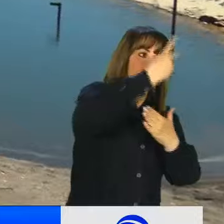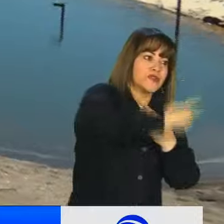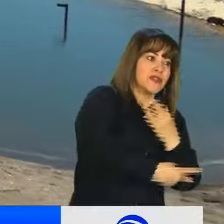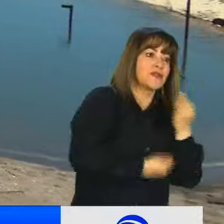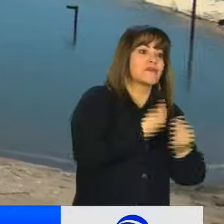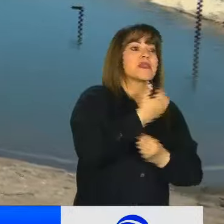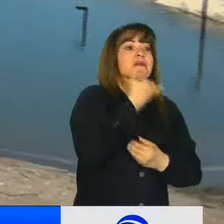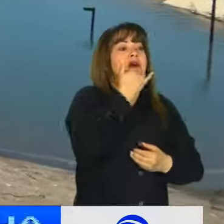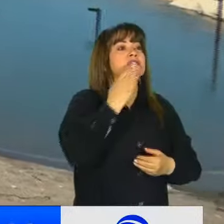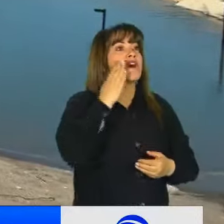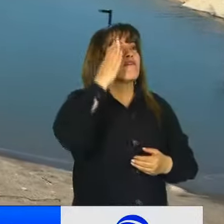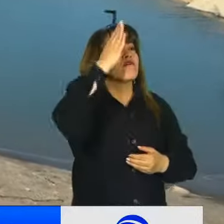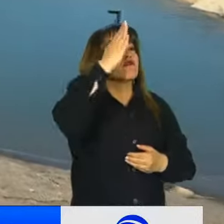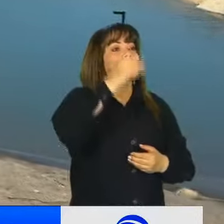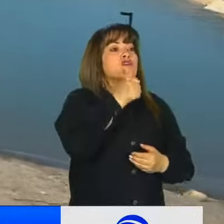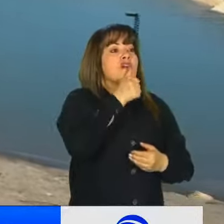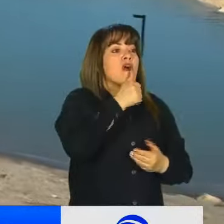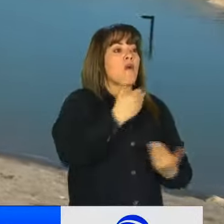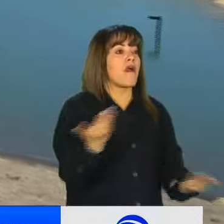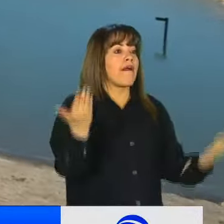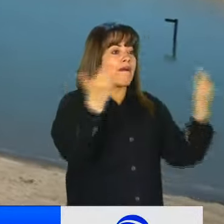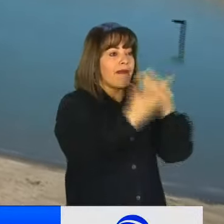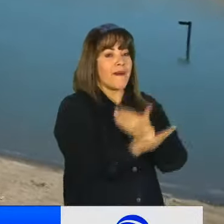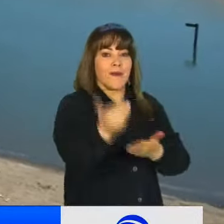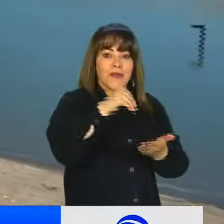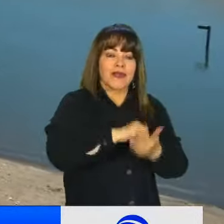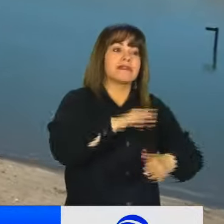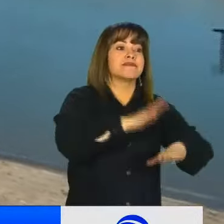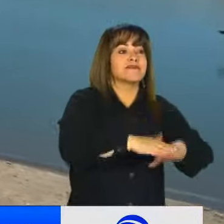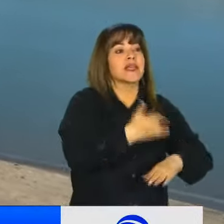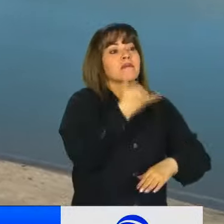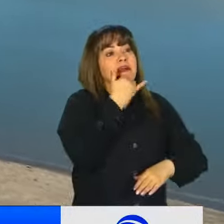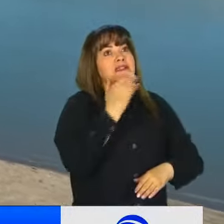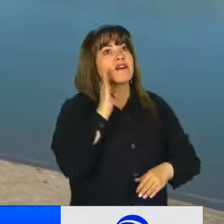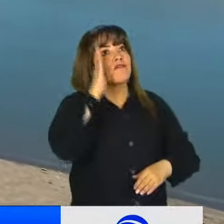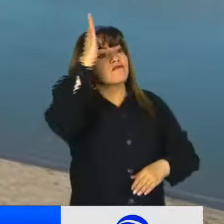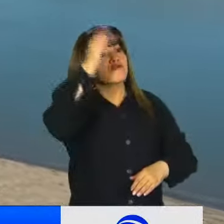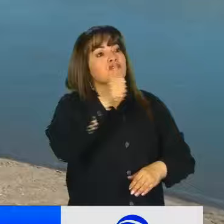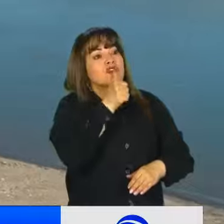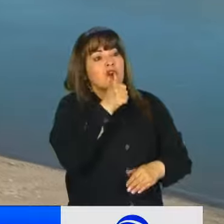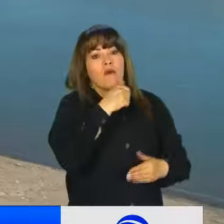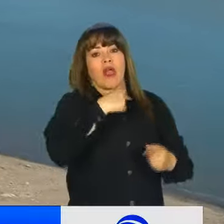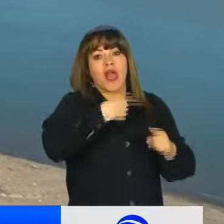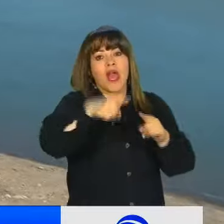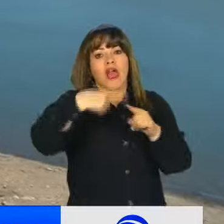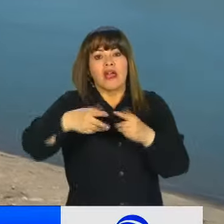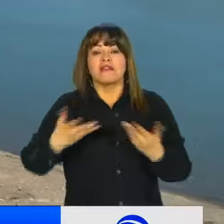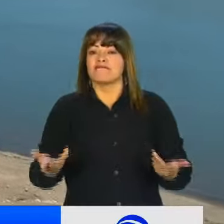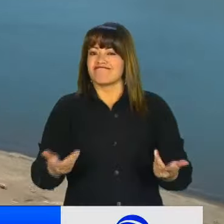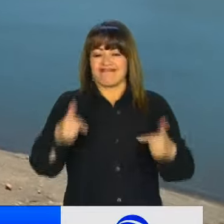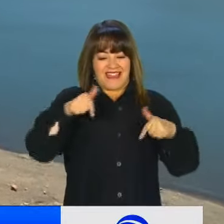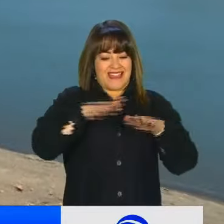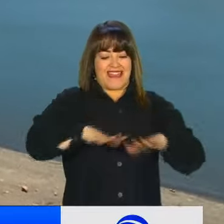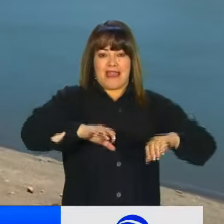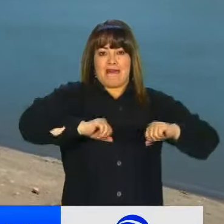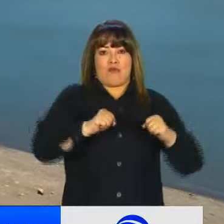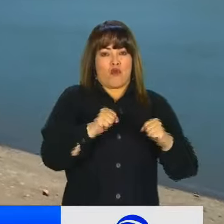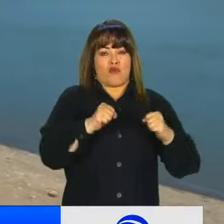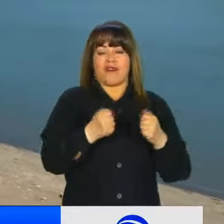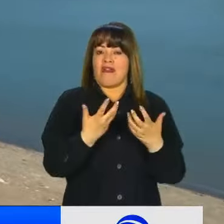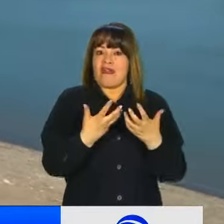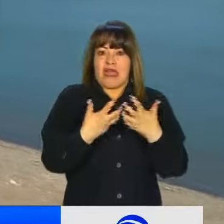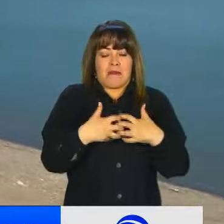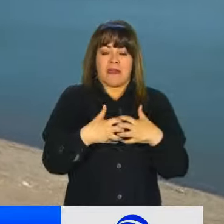va el futuro del agua para la ciudad, teniendo en cuenta que Bogotá es una, la empresa de Corte de la Calera es una empresa